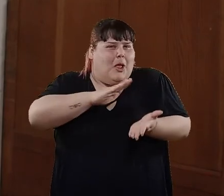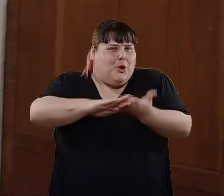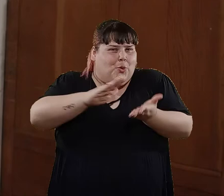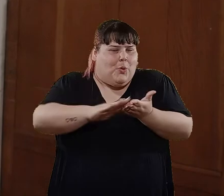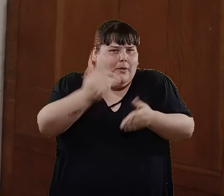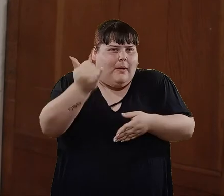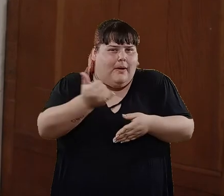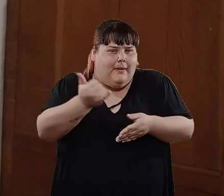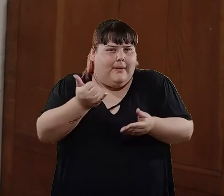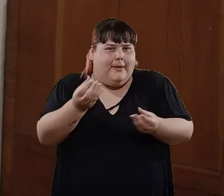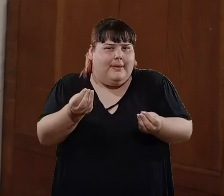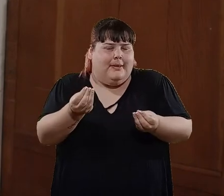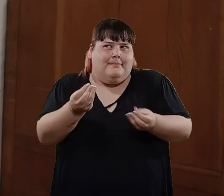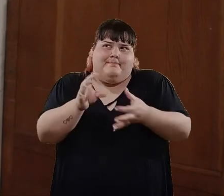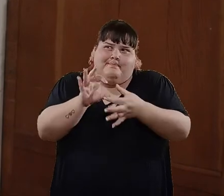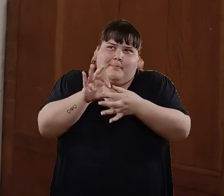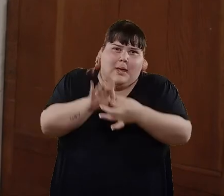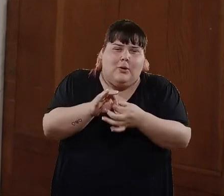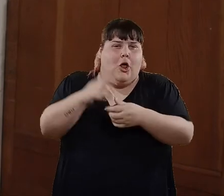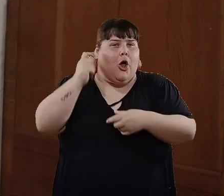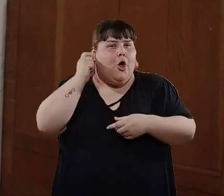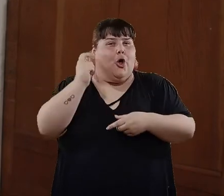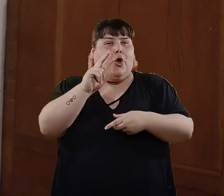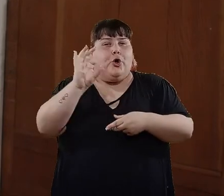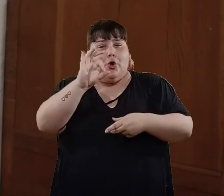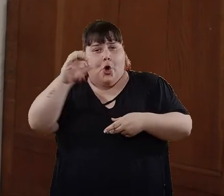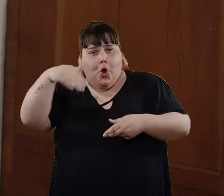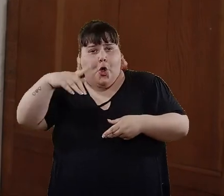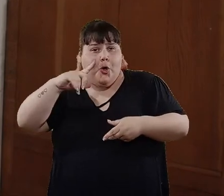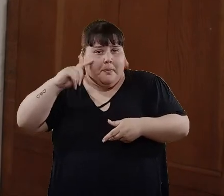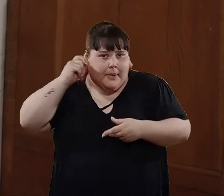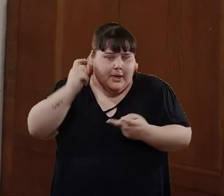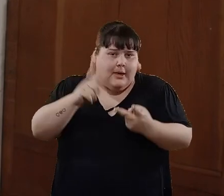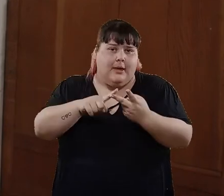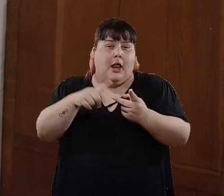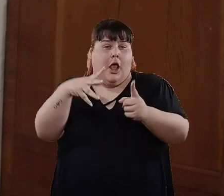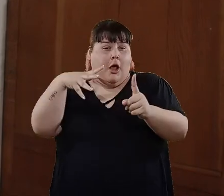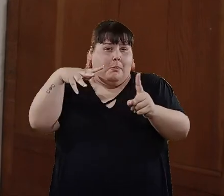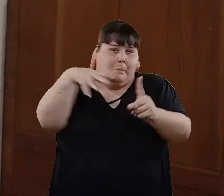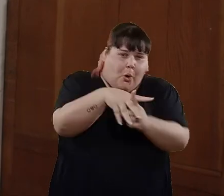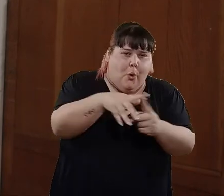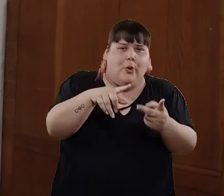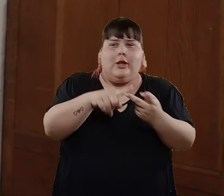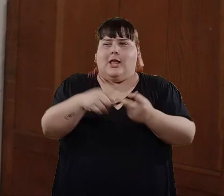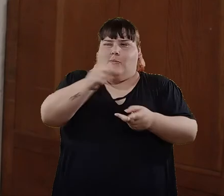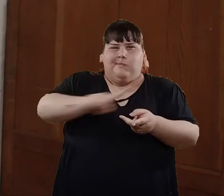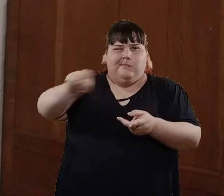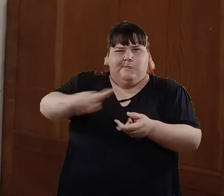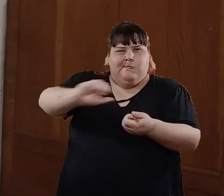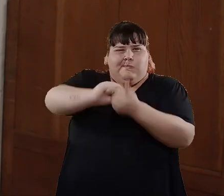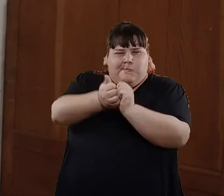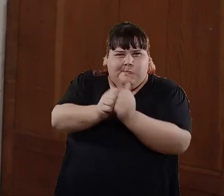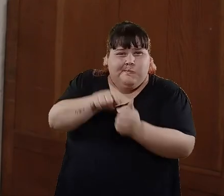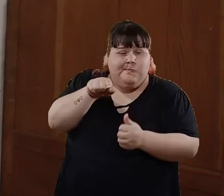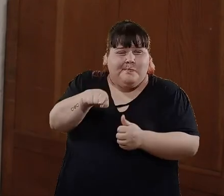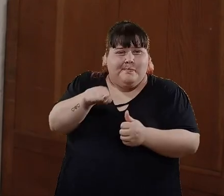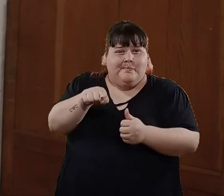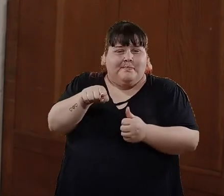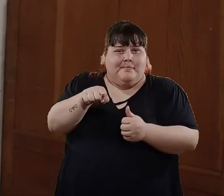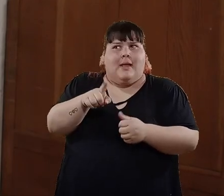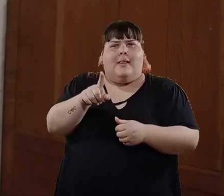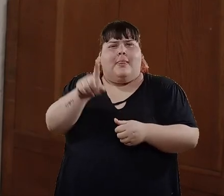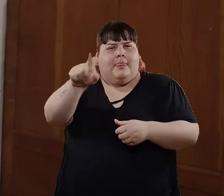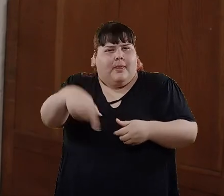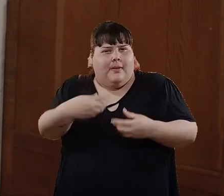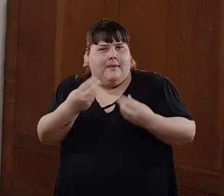nuevos delitos que tienen que ver con el grooming, que tienen que ver con el ciberbullying, con el ciberacoso, la explotación sexual, también en